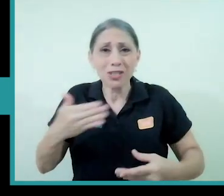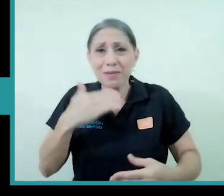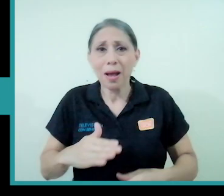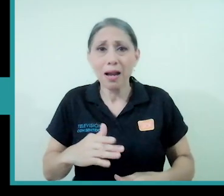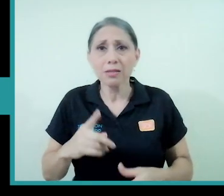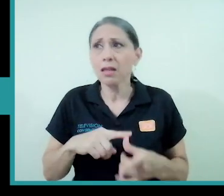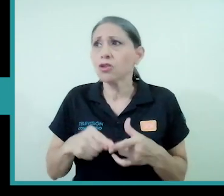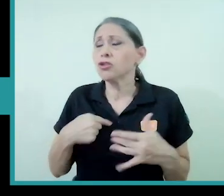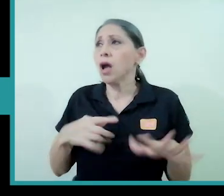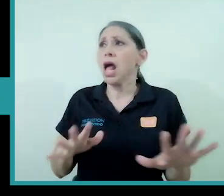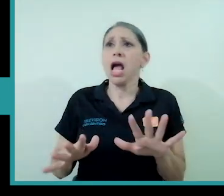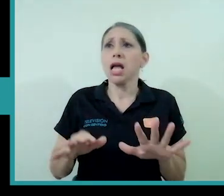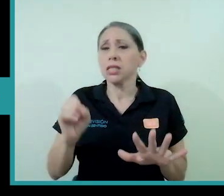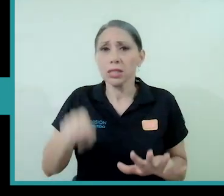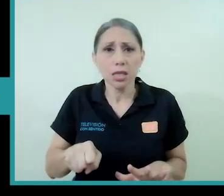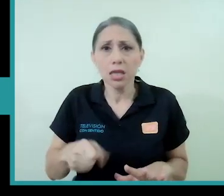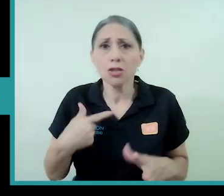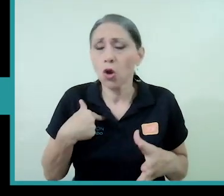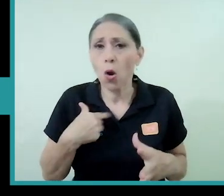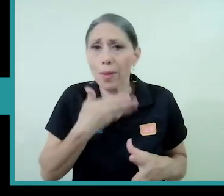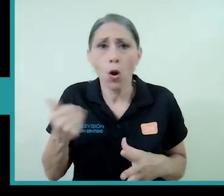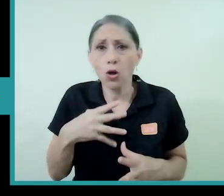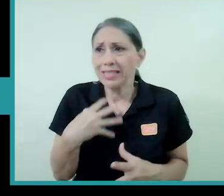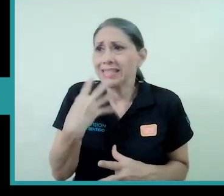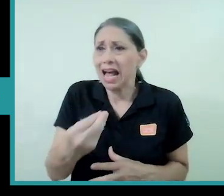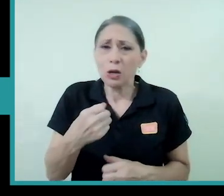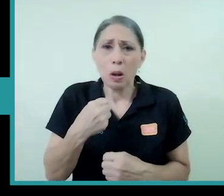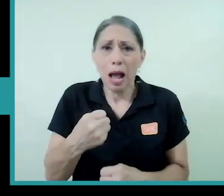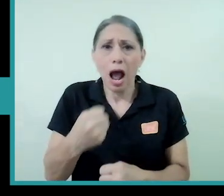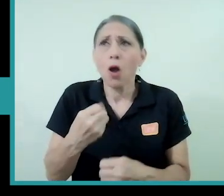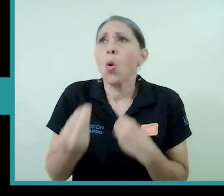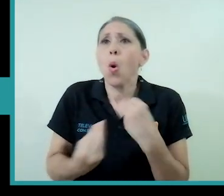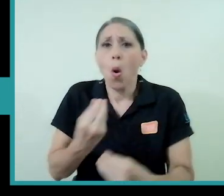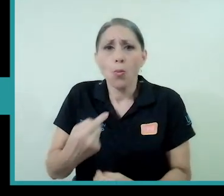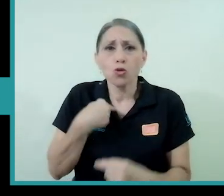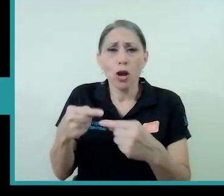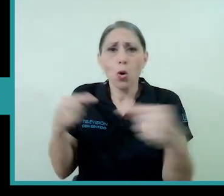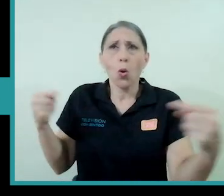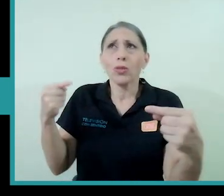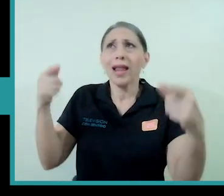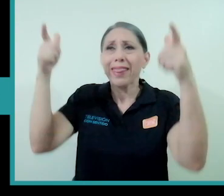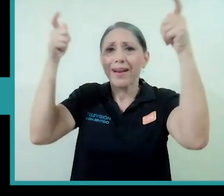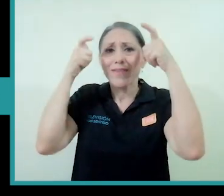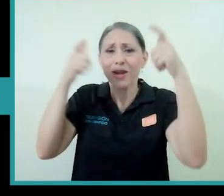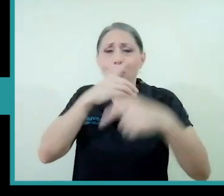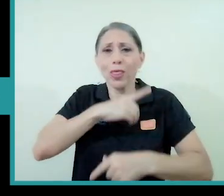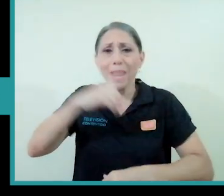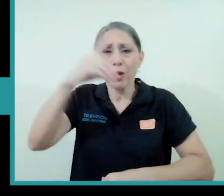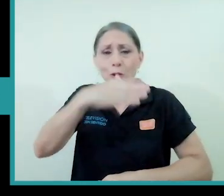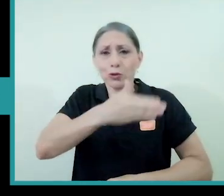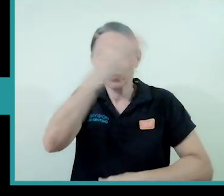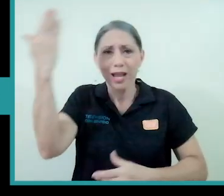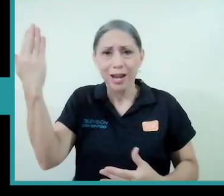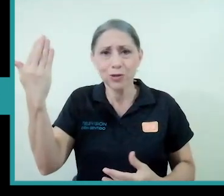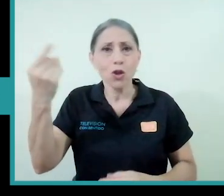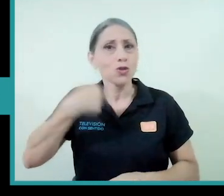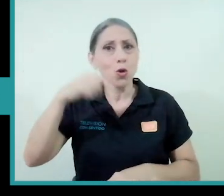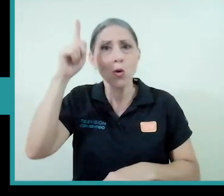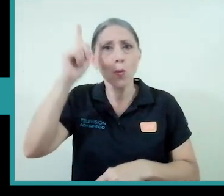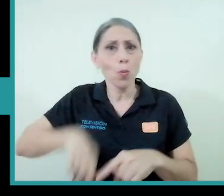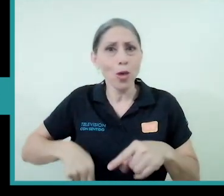movilizo. Si es, si es ir en contra del reino de los cielos. Yo por estar en el reino de los cielos